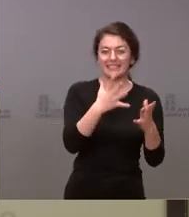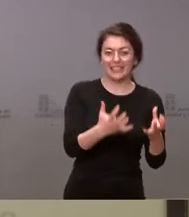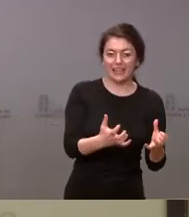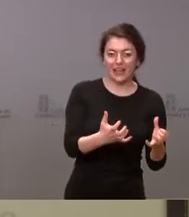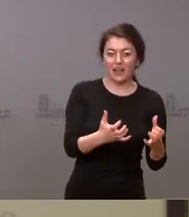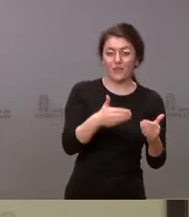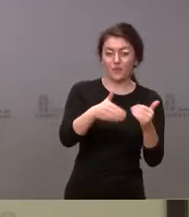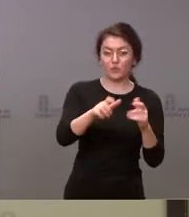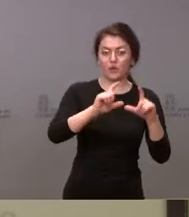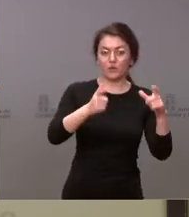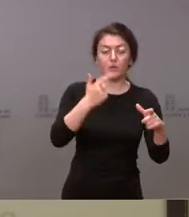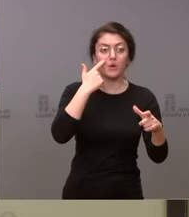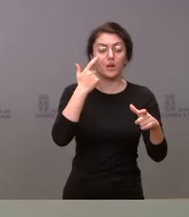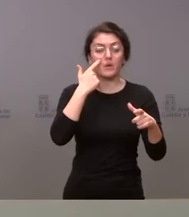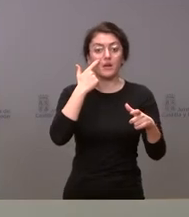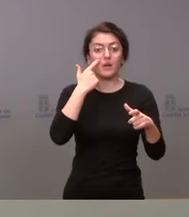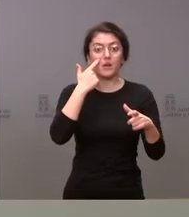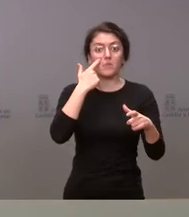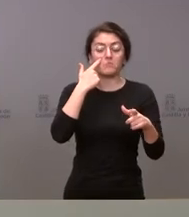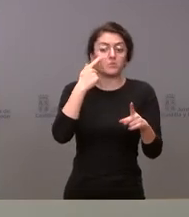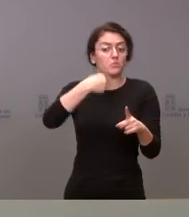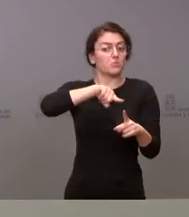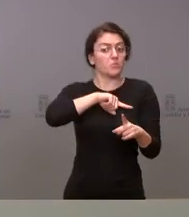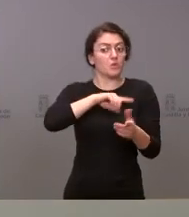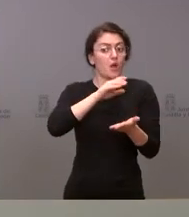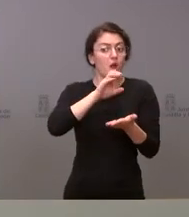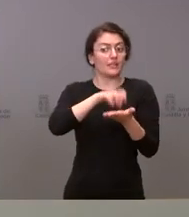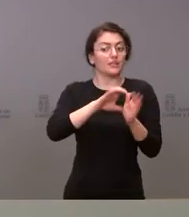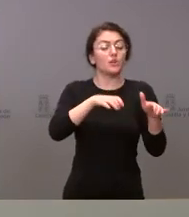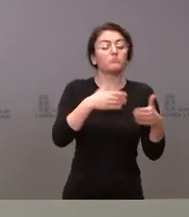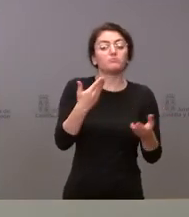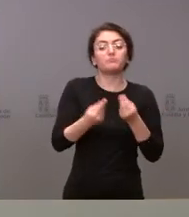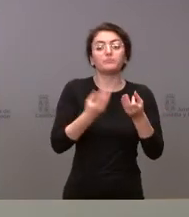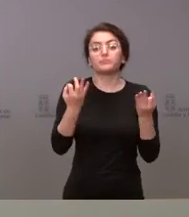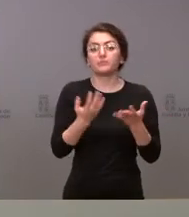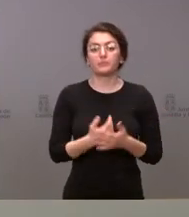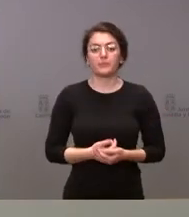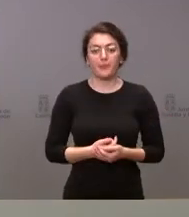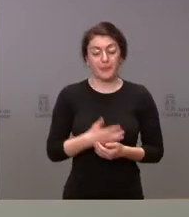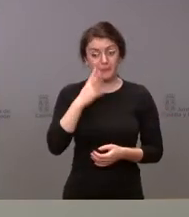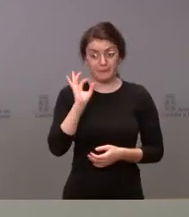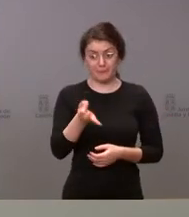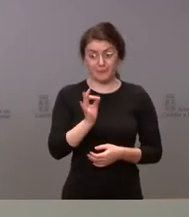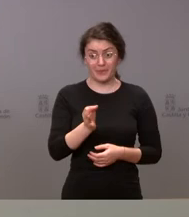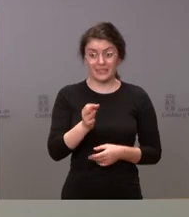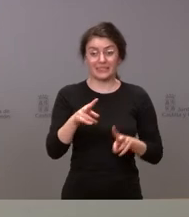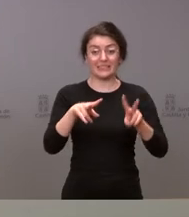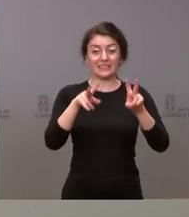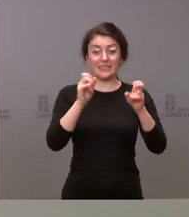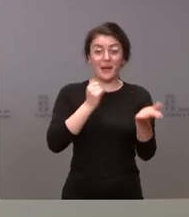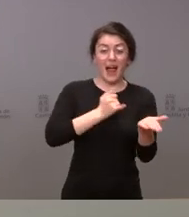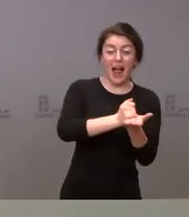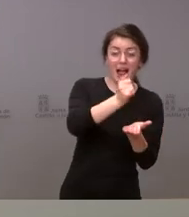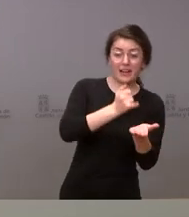posición de Castilla y León Pues la verdad es que el sector productivo agrario y ganadero lo está pasando